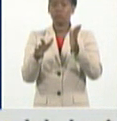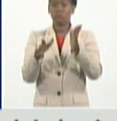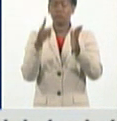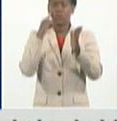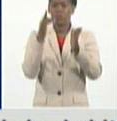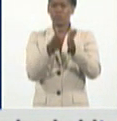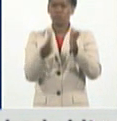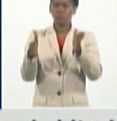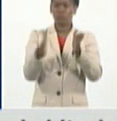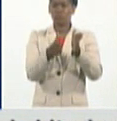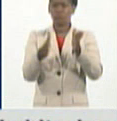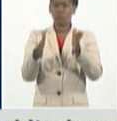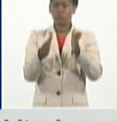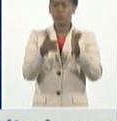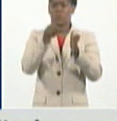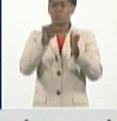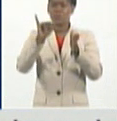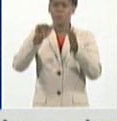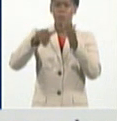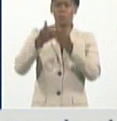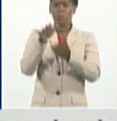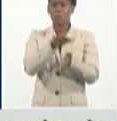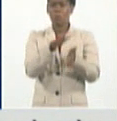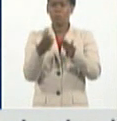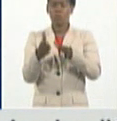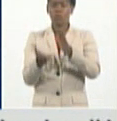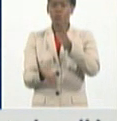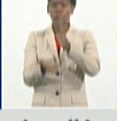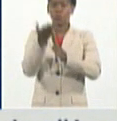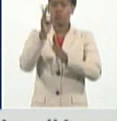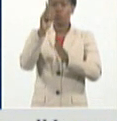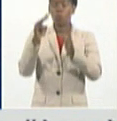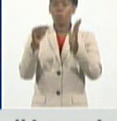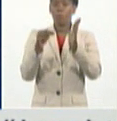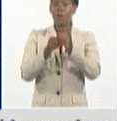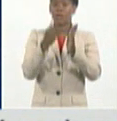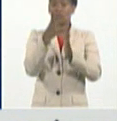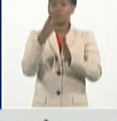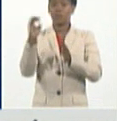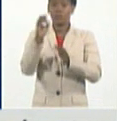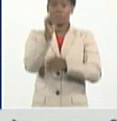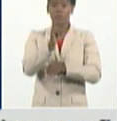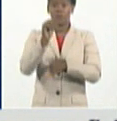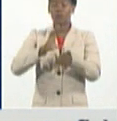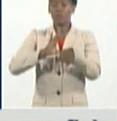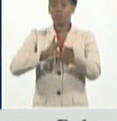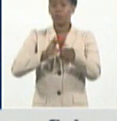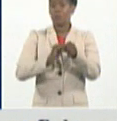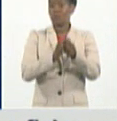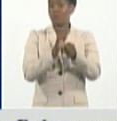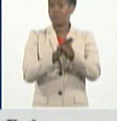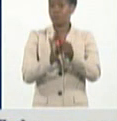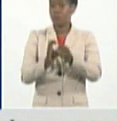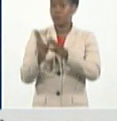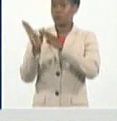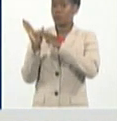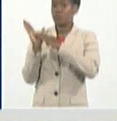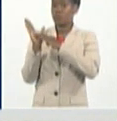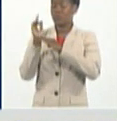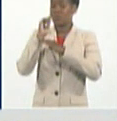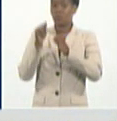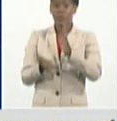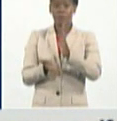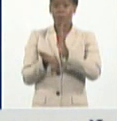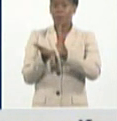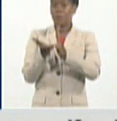en los últimos 16 por encima de 2.300, en los últimos 5 días por encima